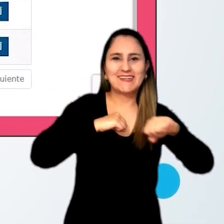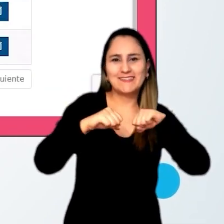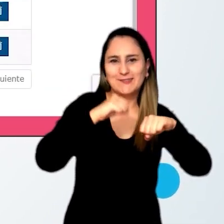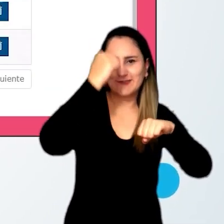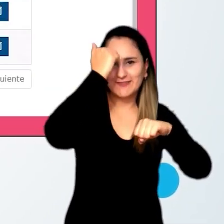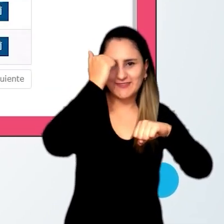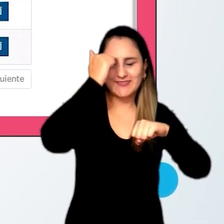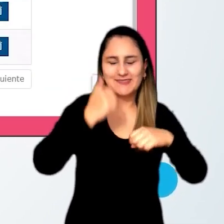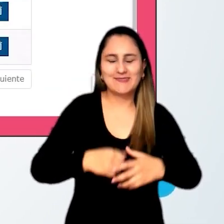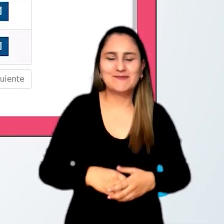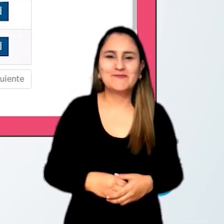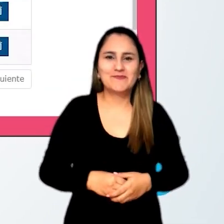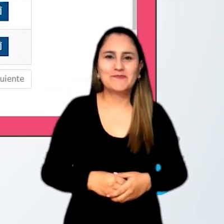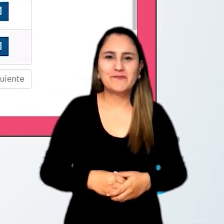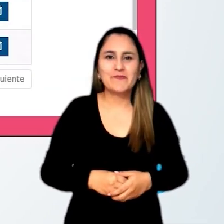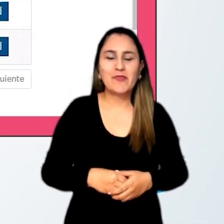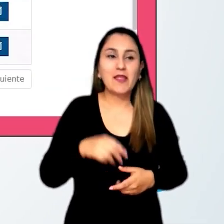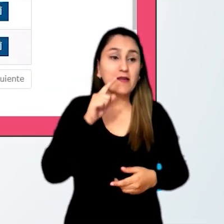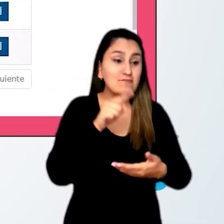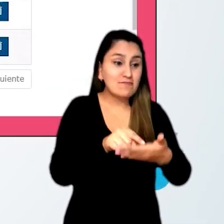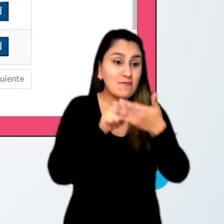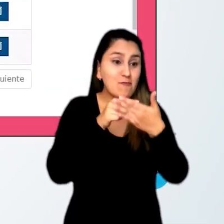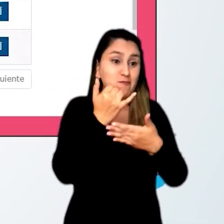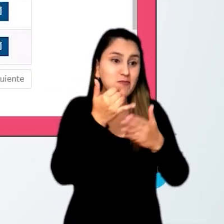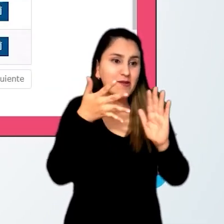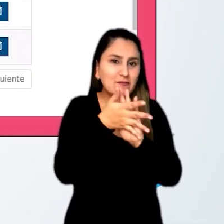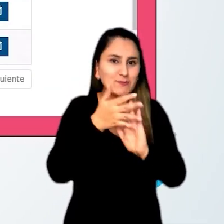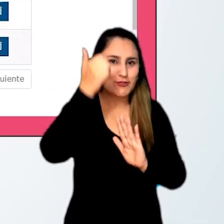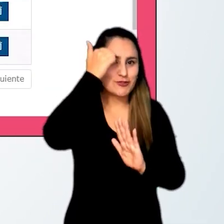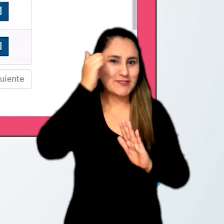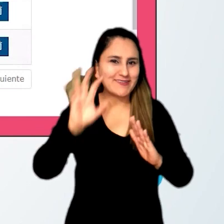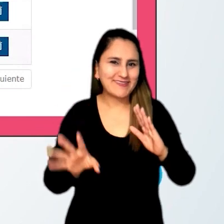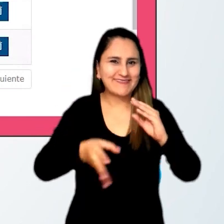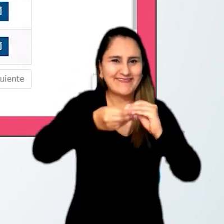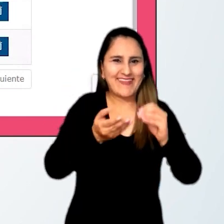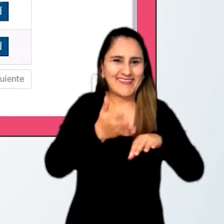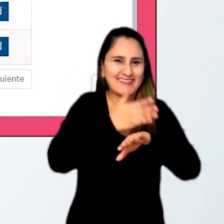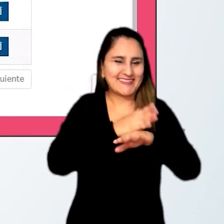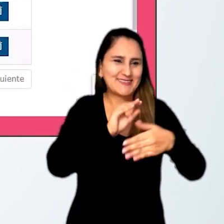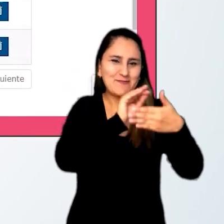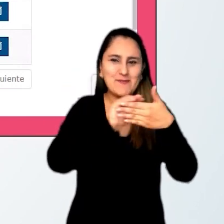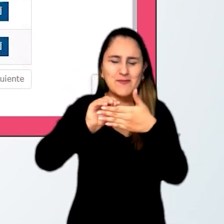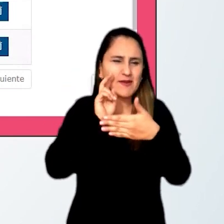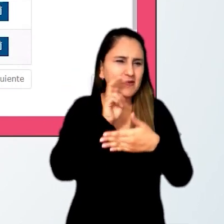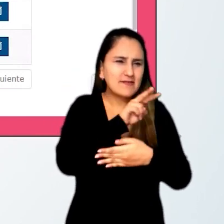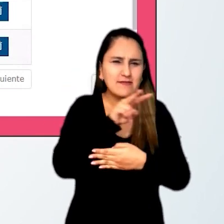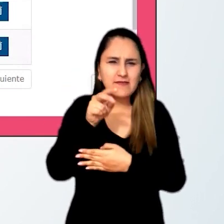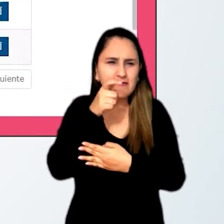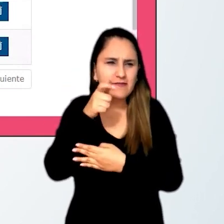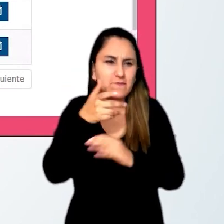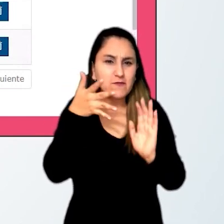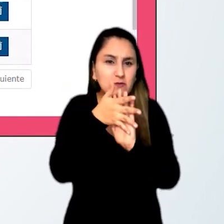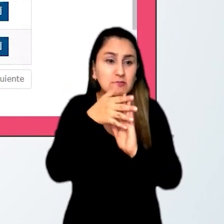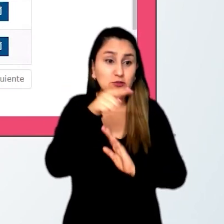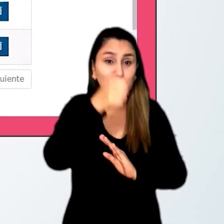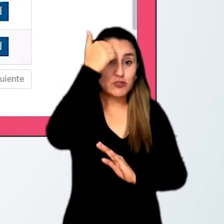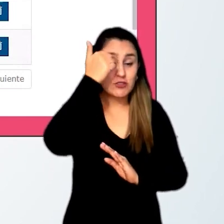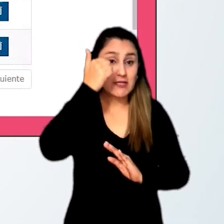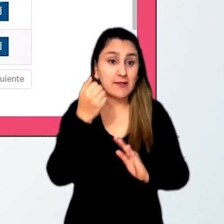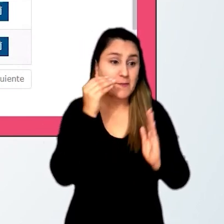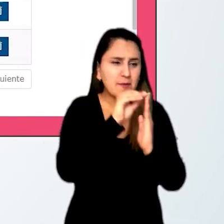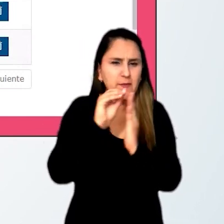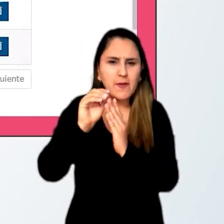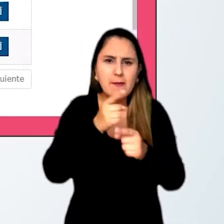gestión docentes. Se visualizará la información del docente agregado. Verifique que la información del docente